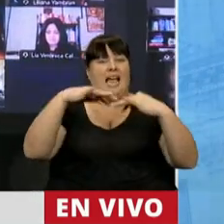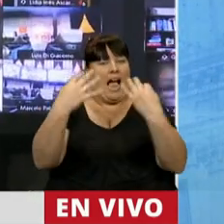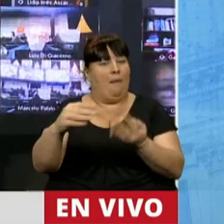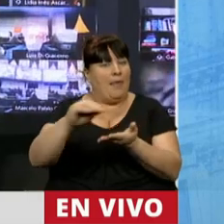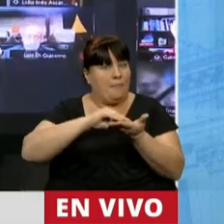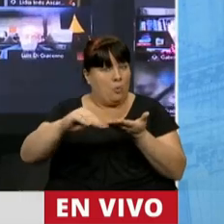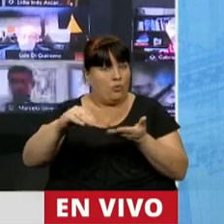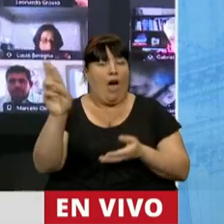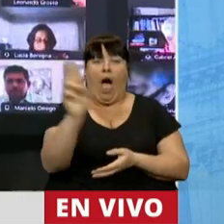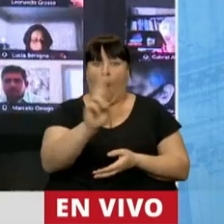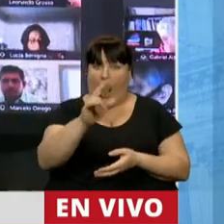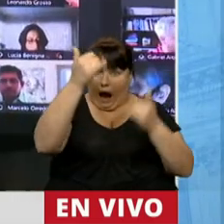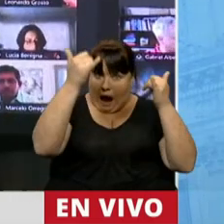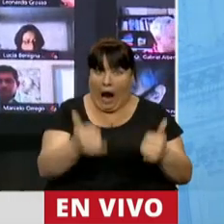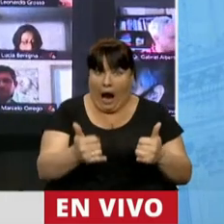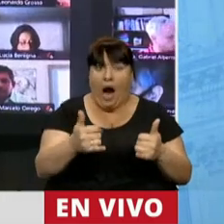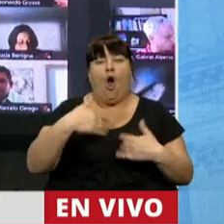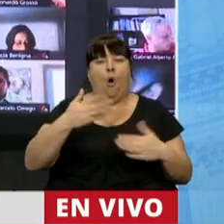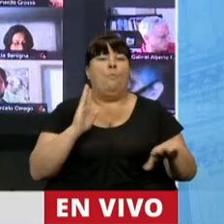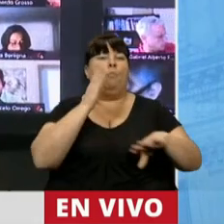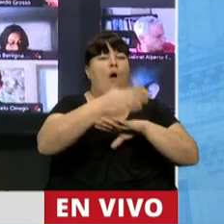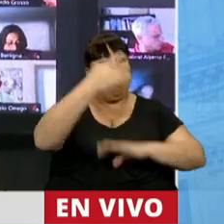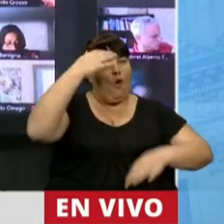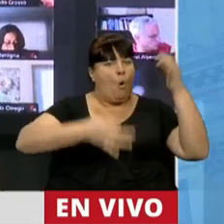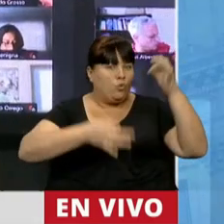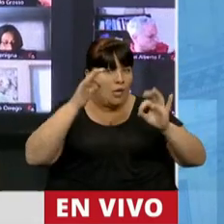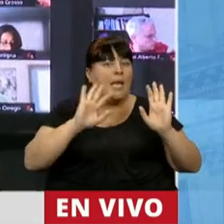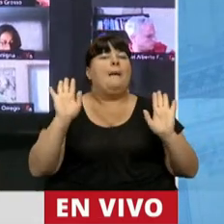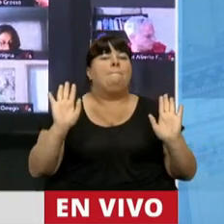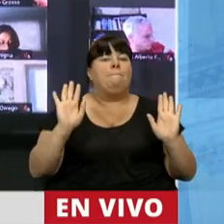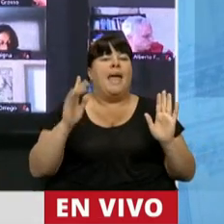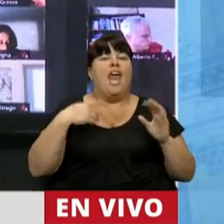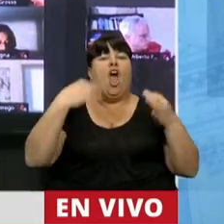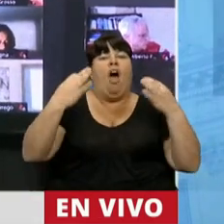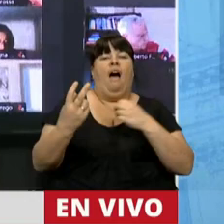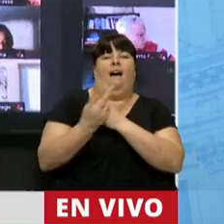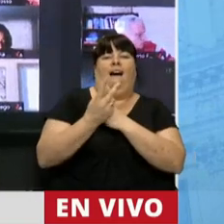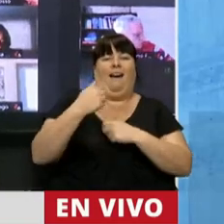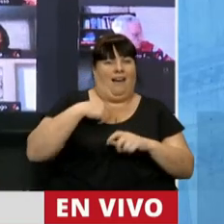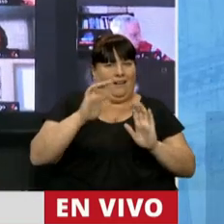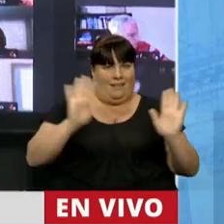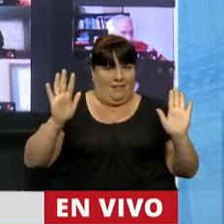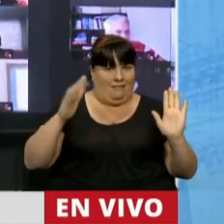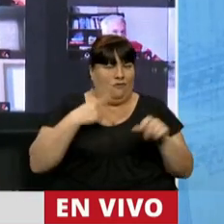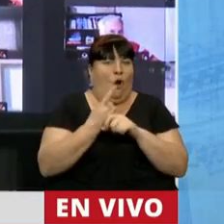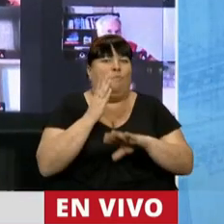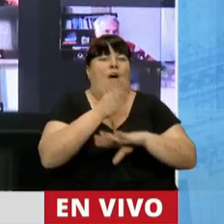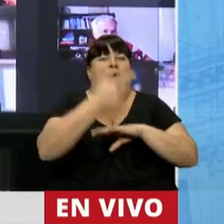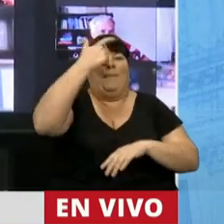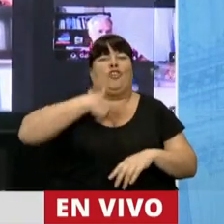del cuerpo puedo despedirme en la justicia sin las prerrogativas que ahí me impiden